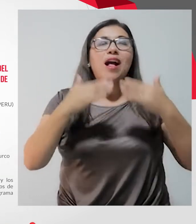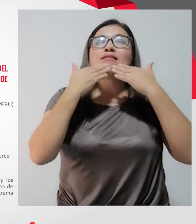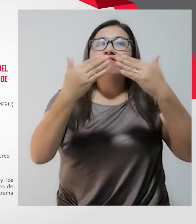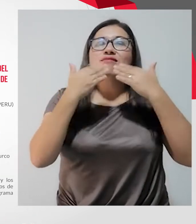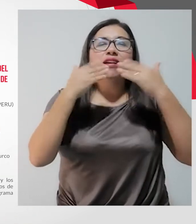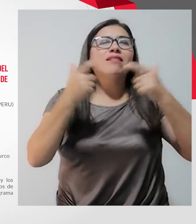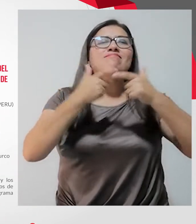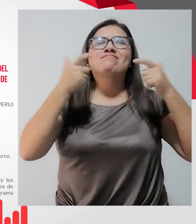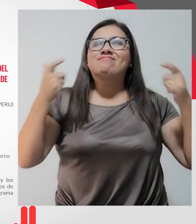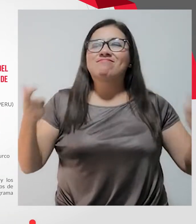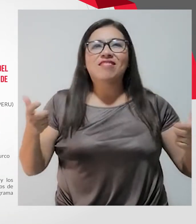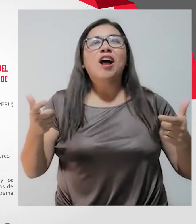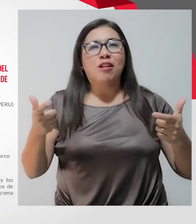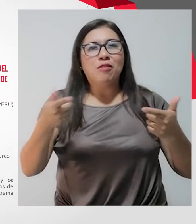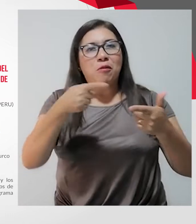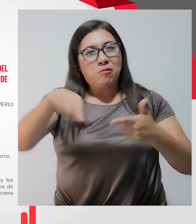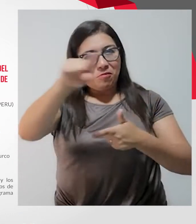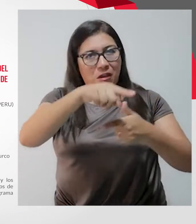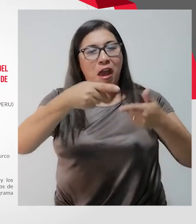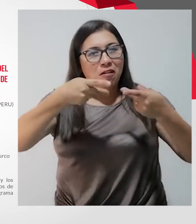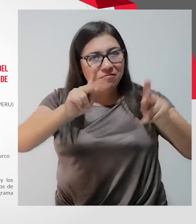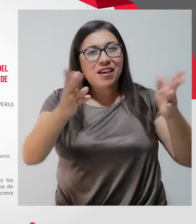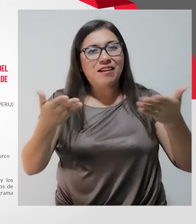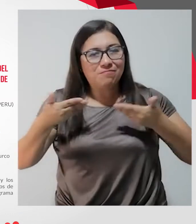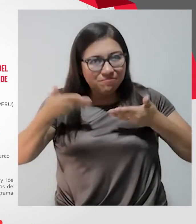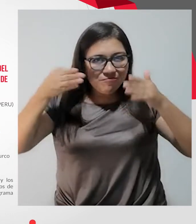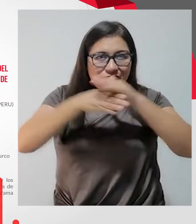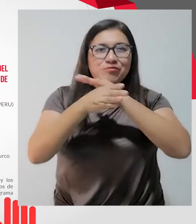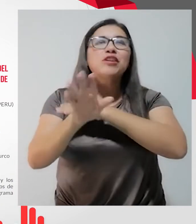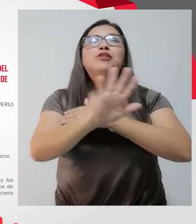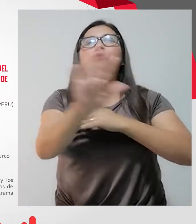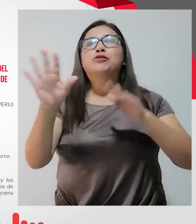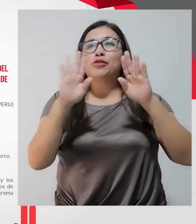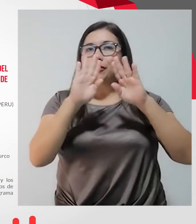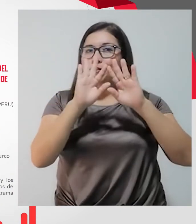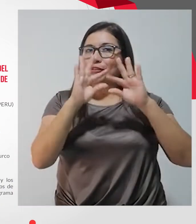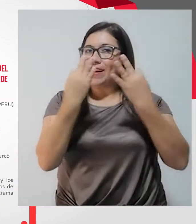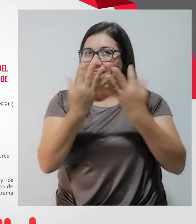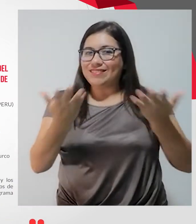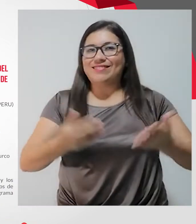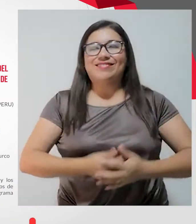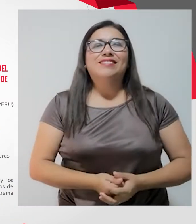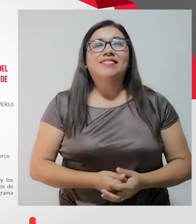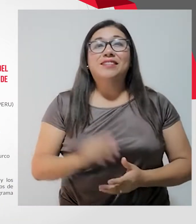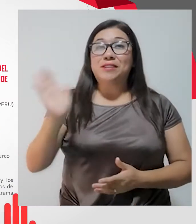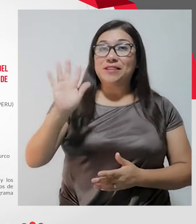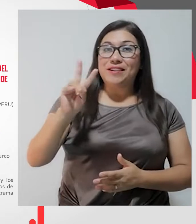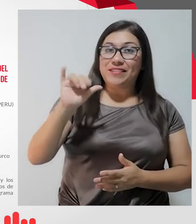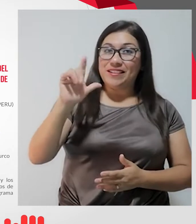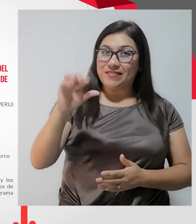agradecimiento grande por permitirnos ingresar a vuestros hogares. Hola, Vilma, ¿Cómo estás?